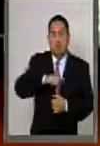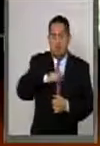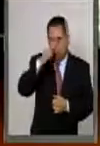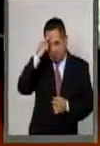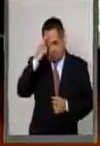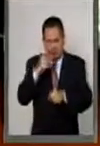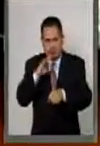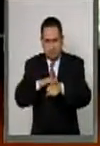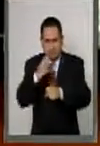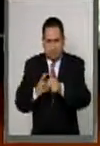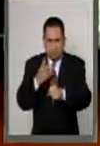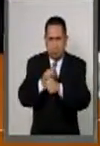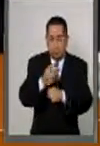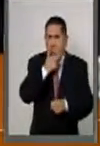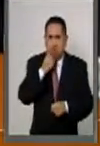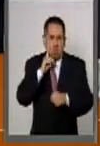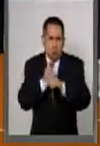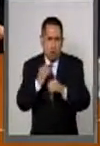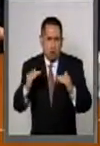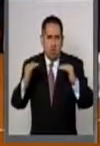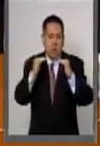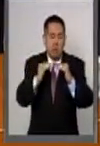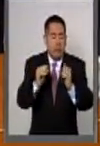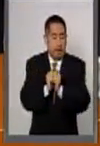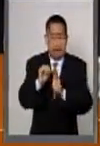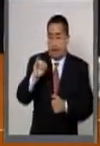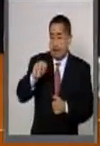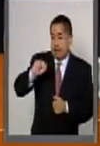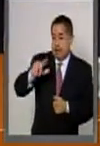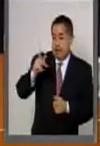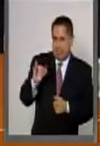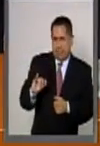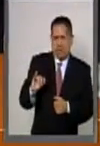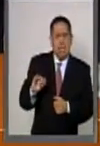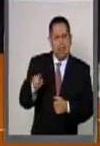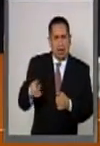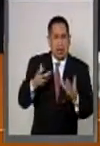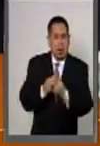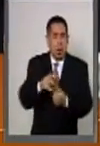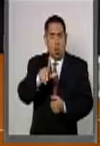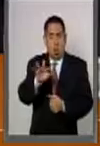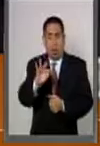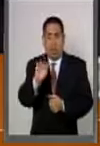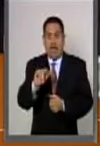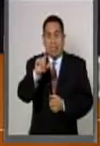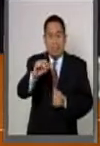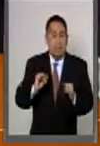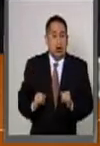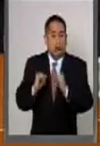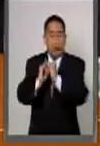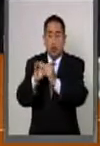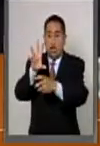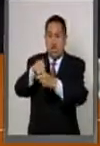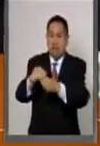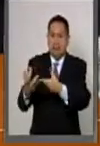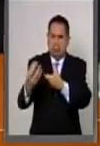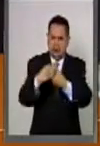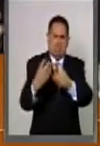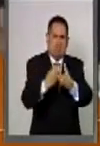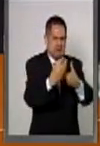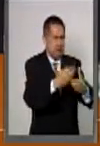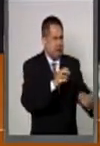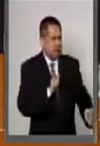se suman a la igualdad de género. Con el Inegi, ya son 45 instituciones que en México se han sumado a